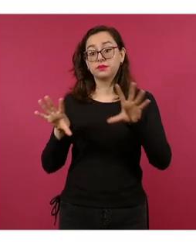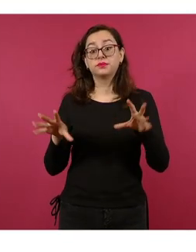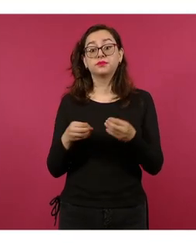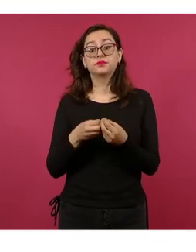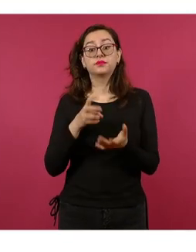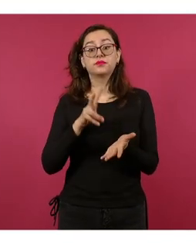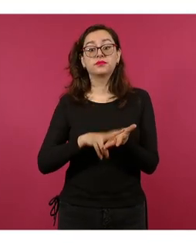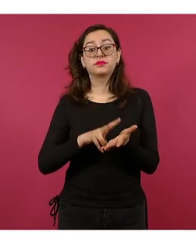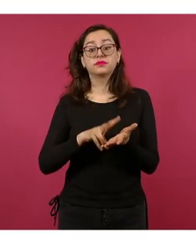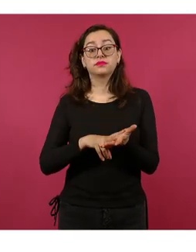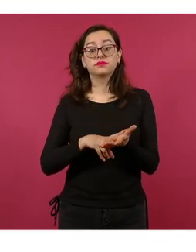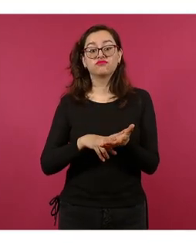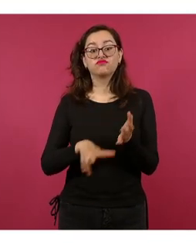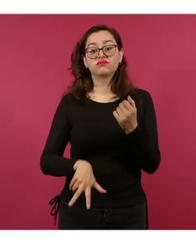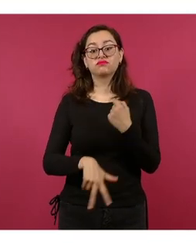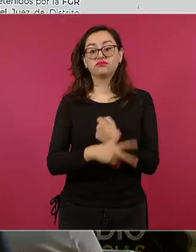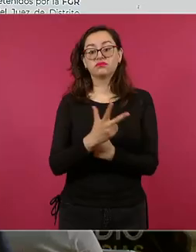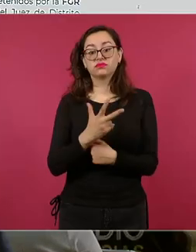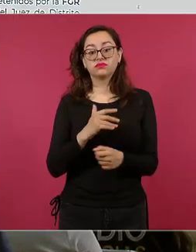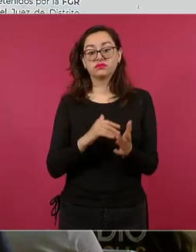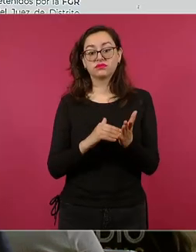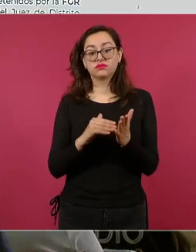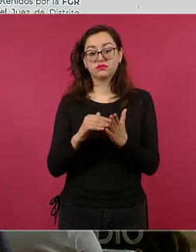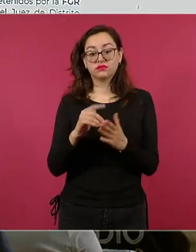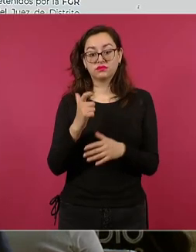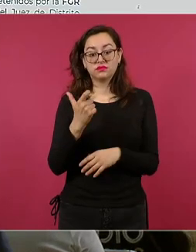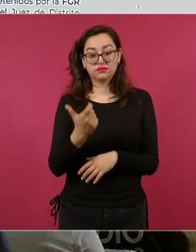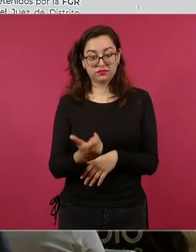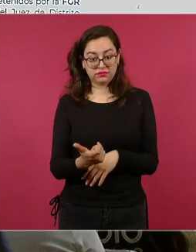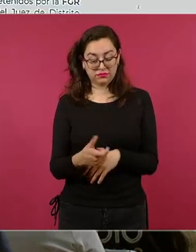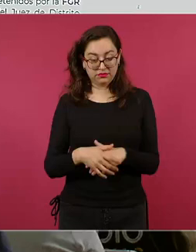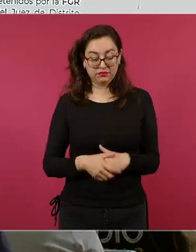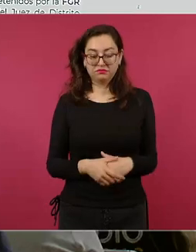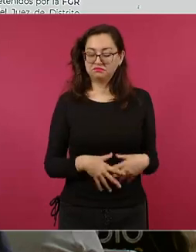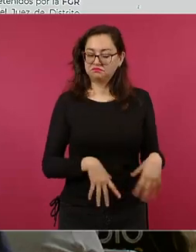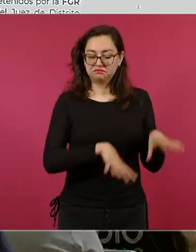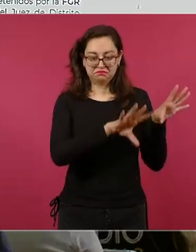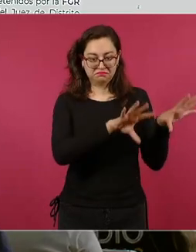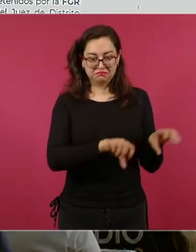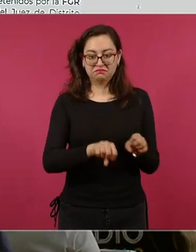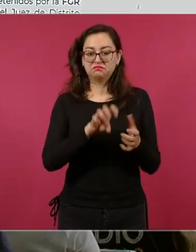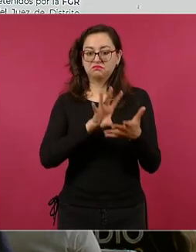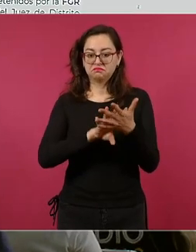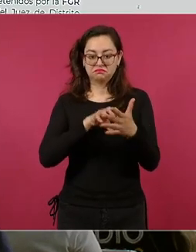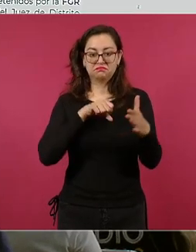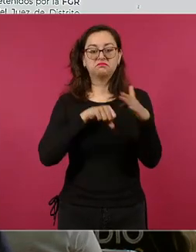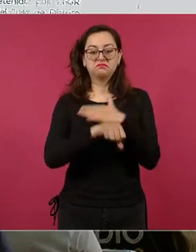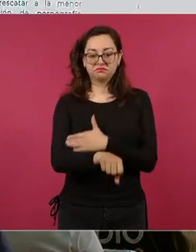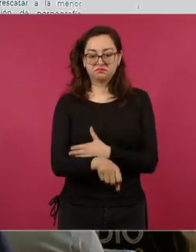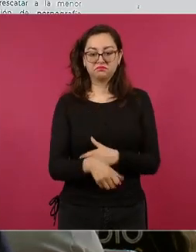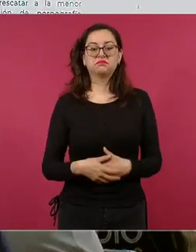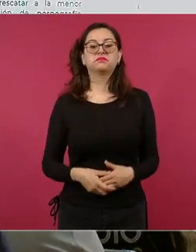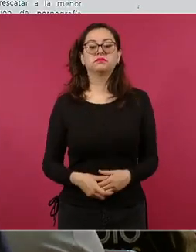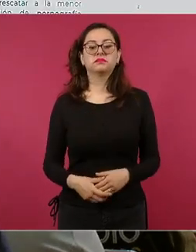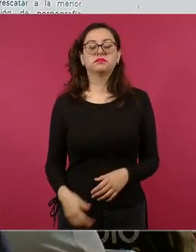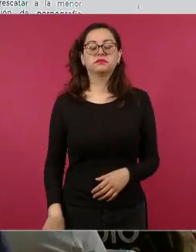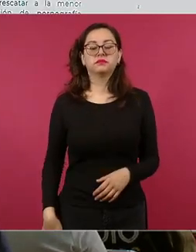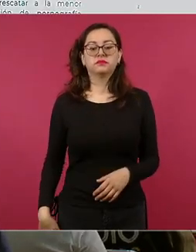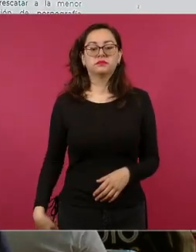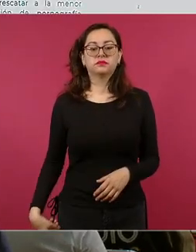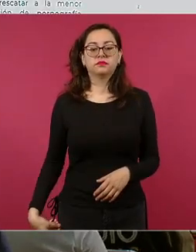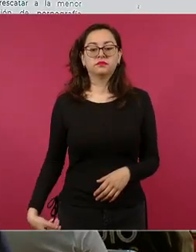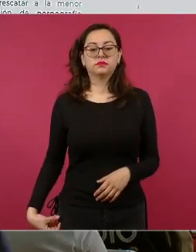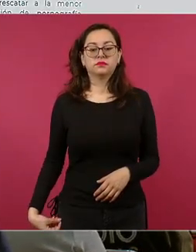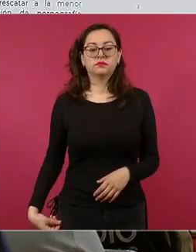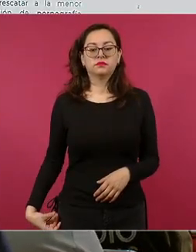13 millones de pesos. Ya fueron puestos también a disposición del juez. Adelante. Esta